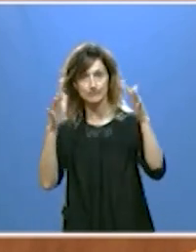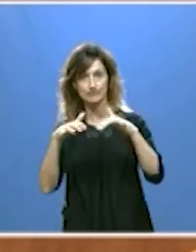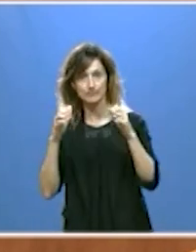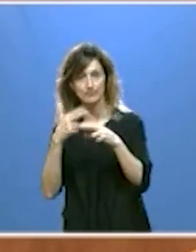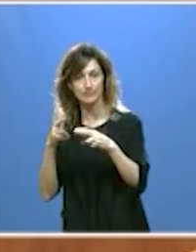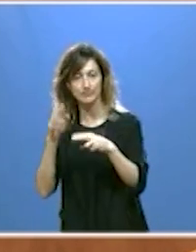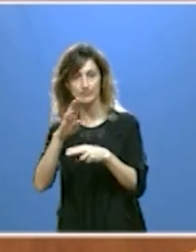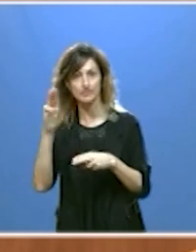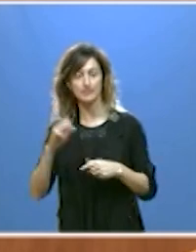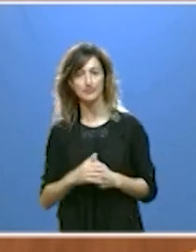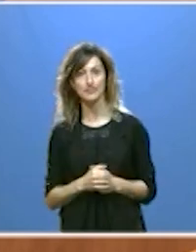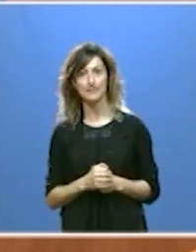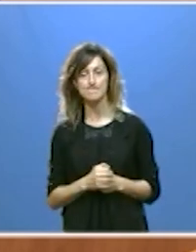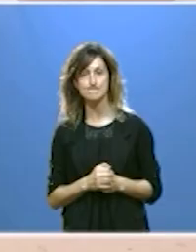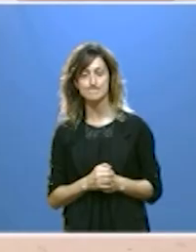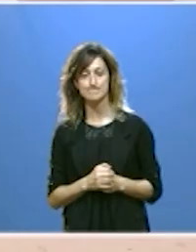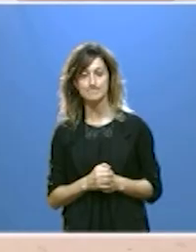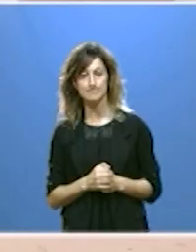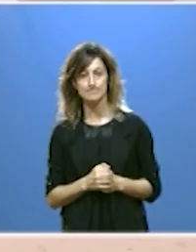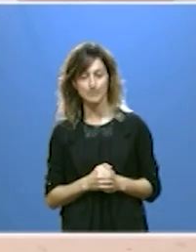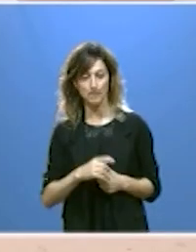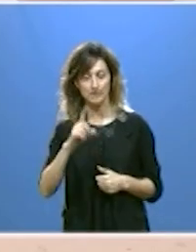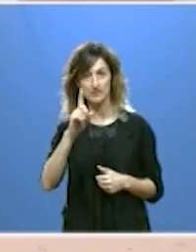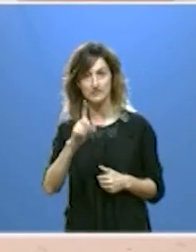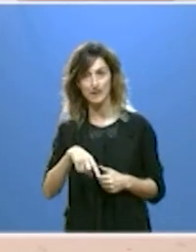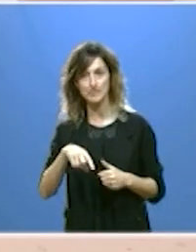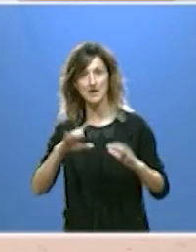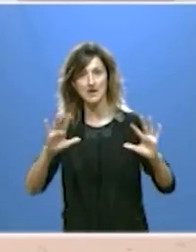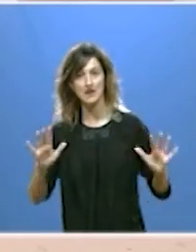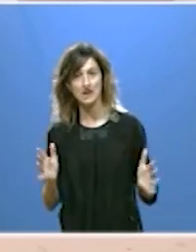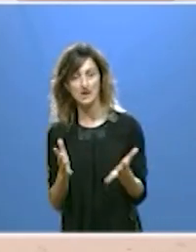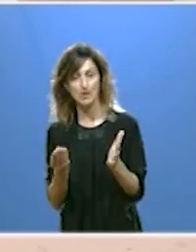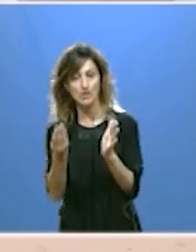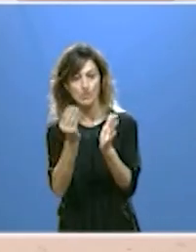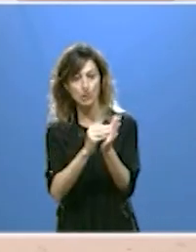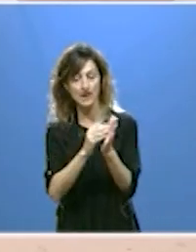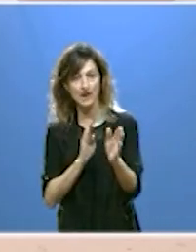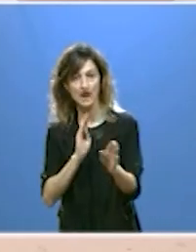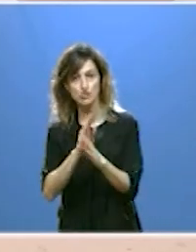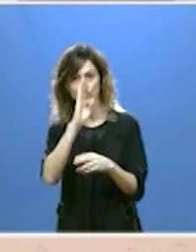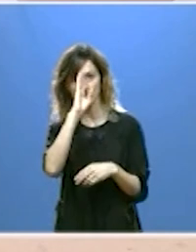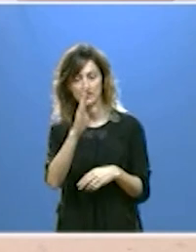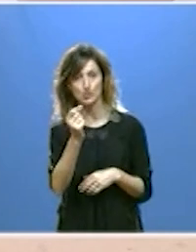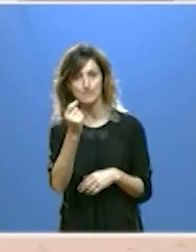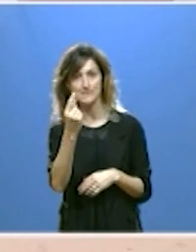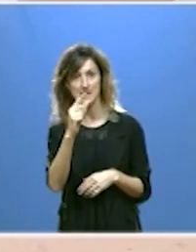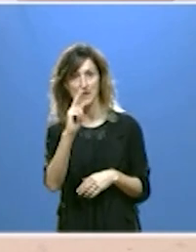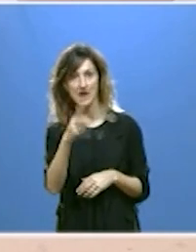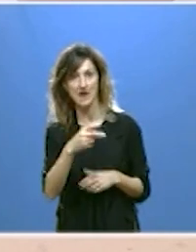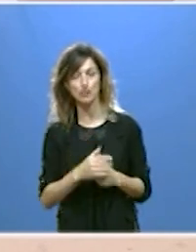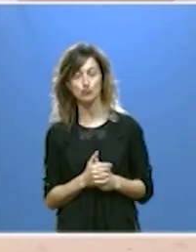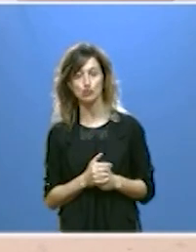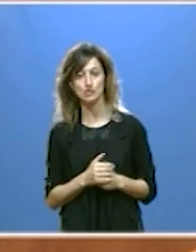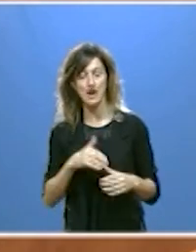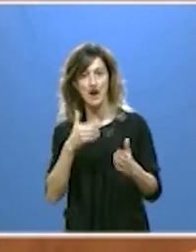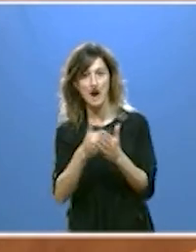a implantar una ayuda directa de 1.000 euros que puede